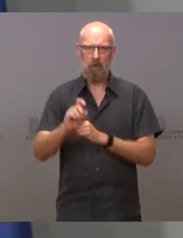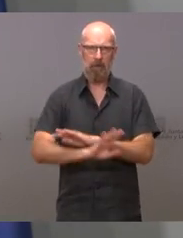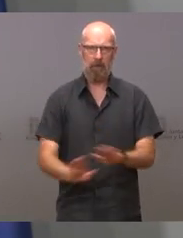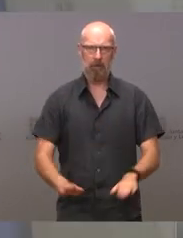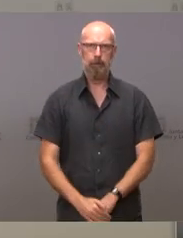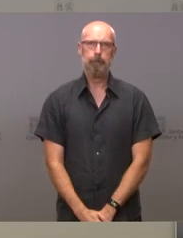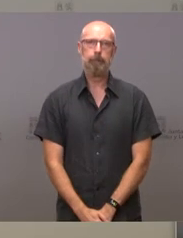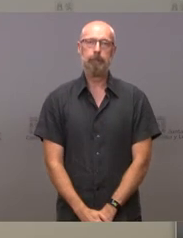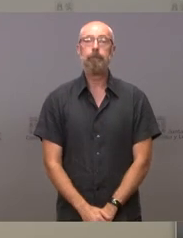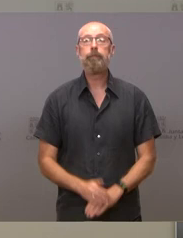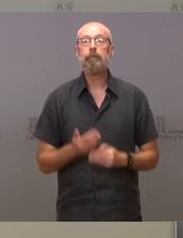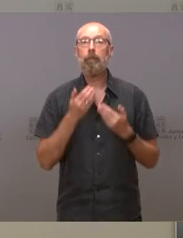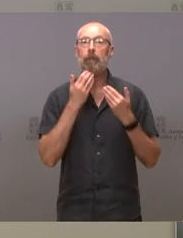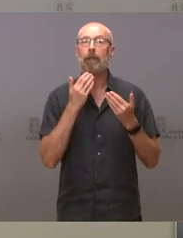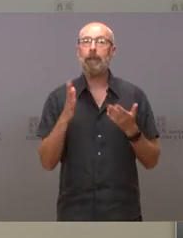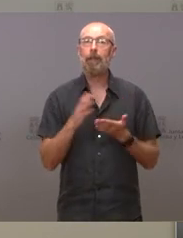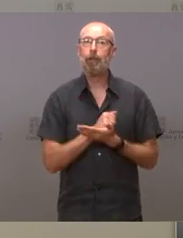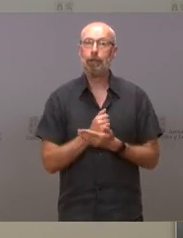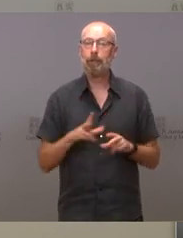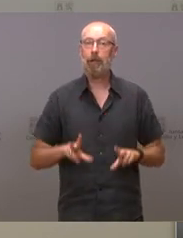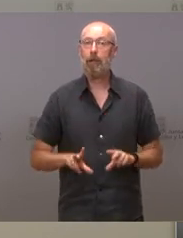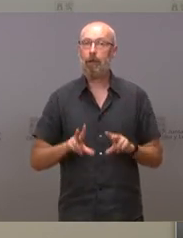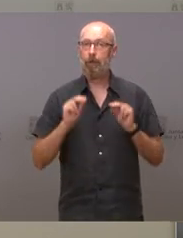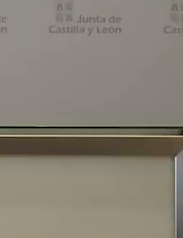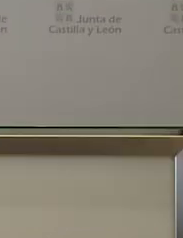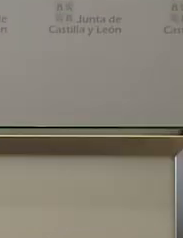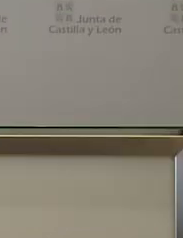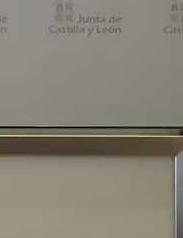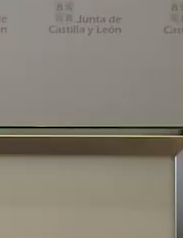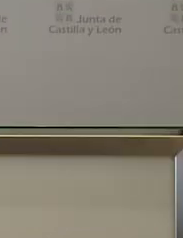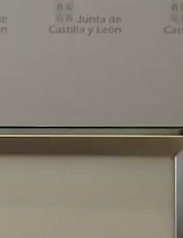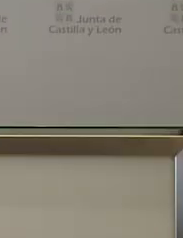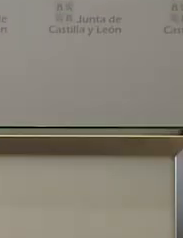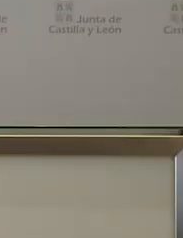Pues muchas gracias a todos terminamos aquí la rueda de prensa gracias gracias.